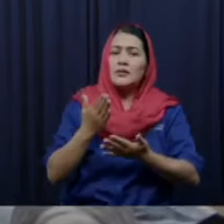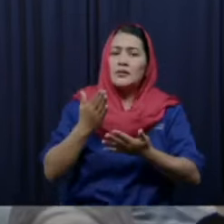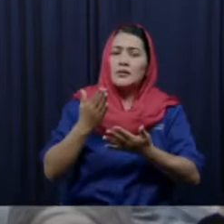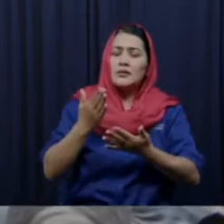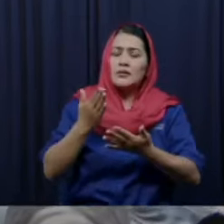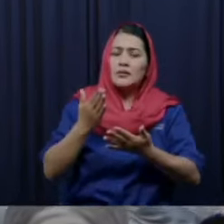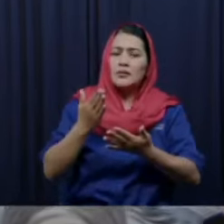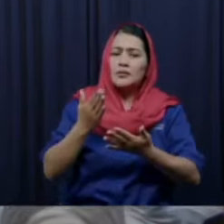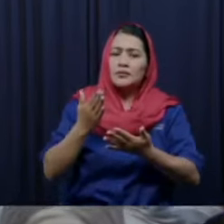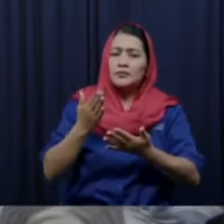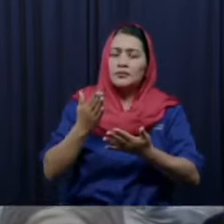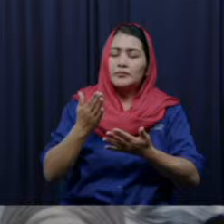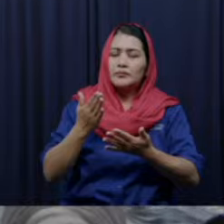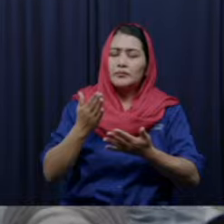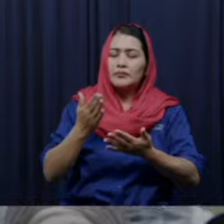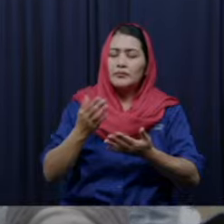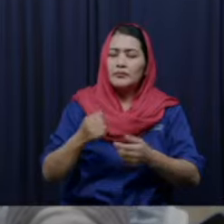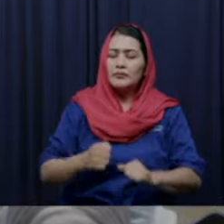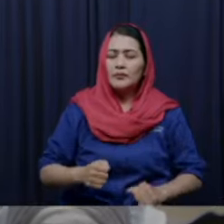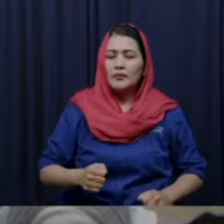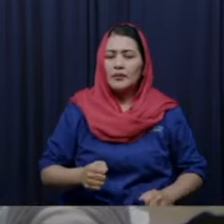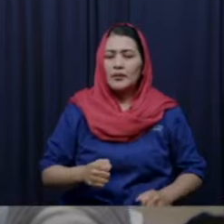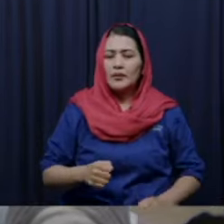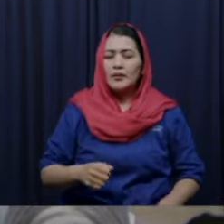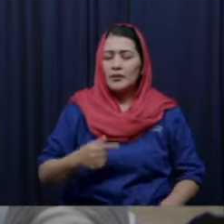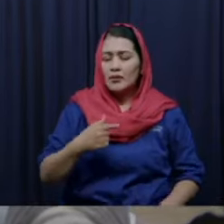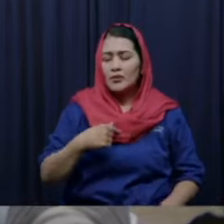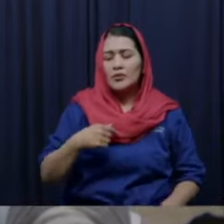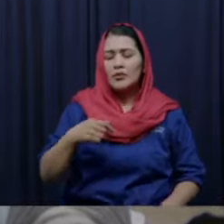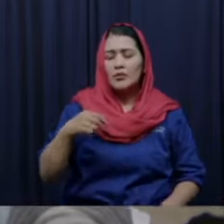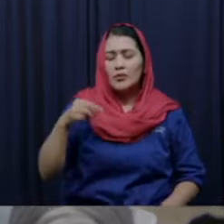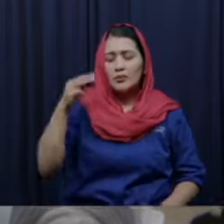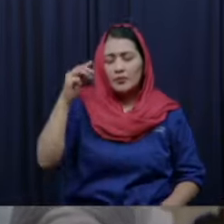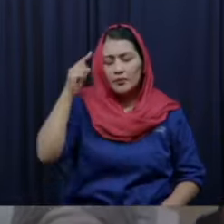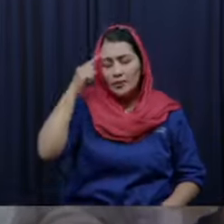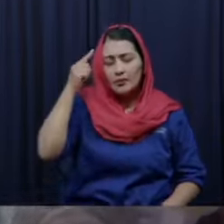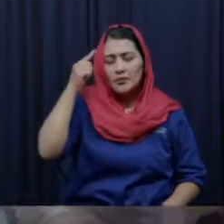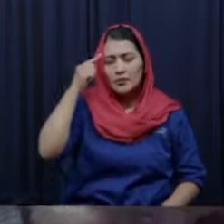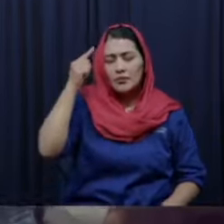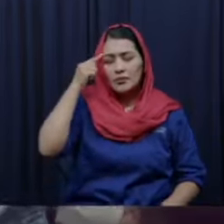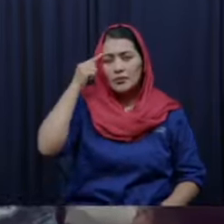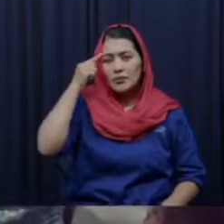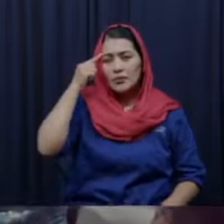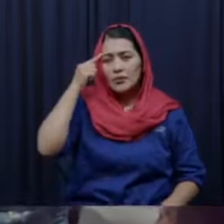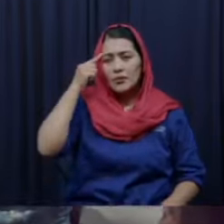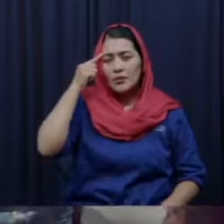que no desperdicies incluso las palabras que Dios te da